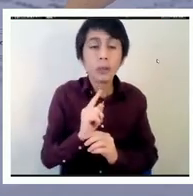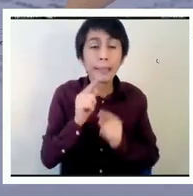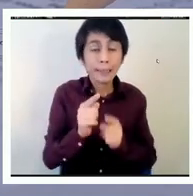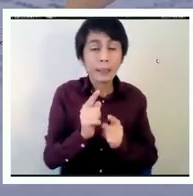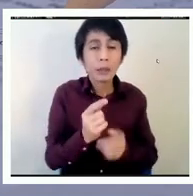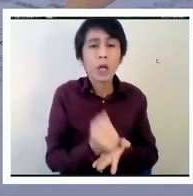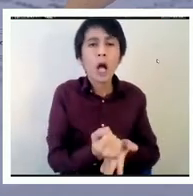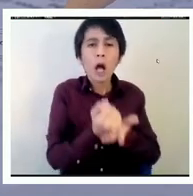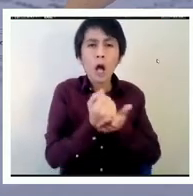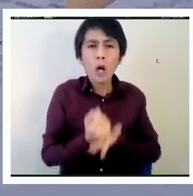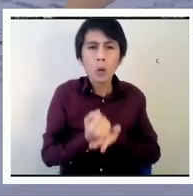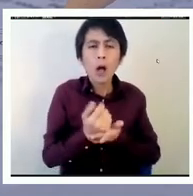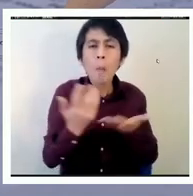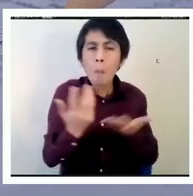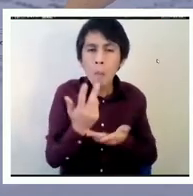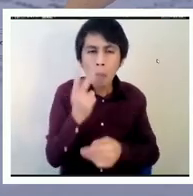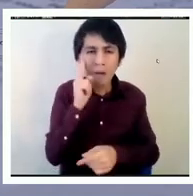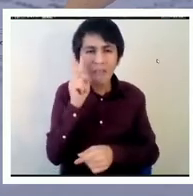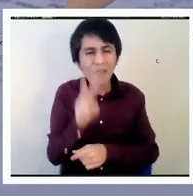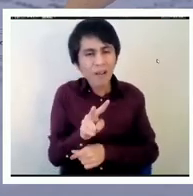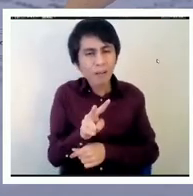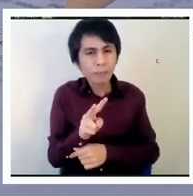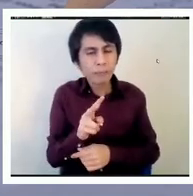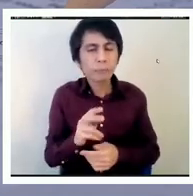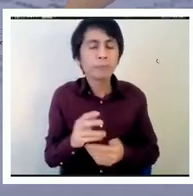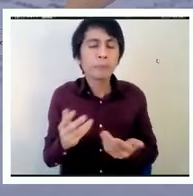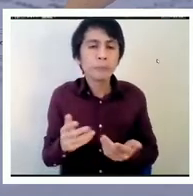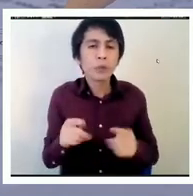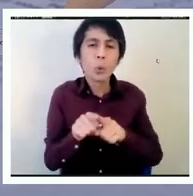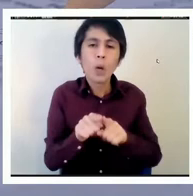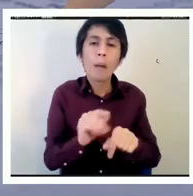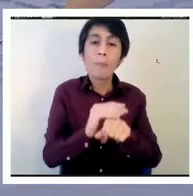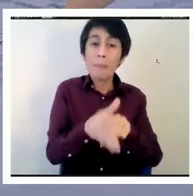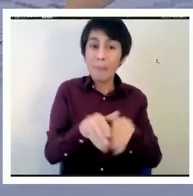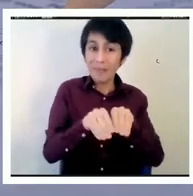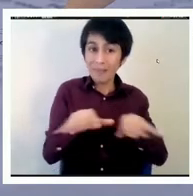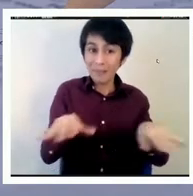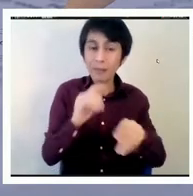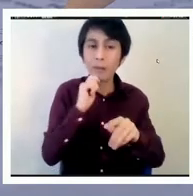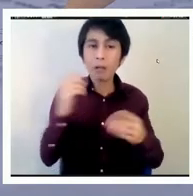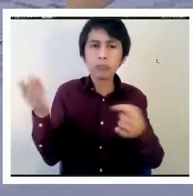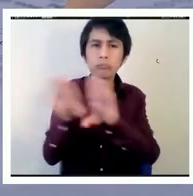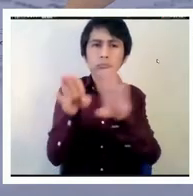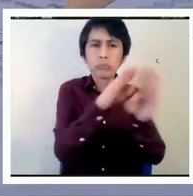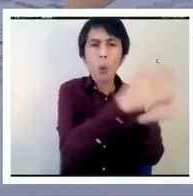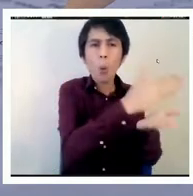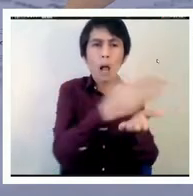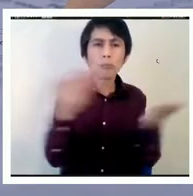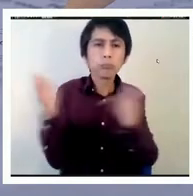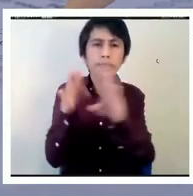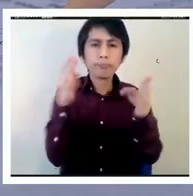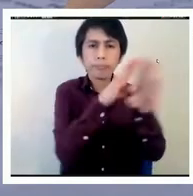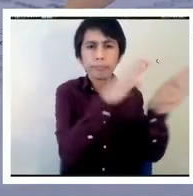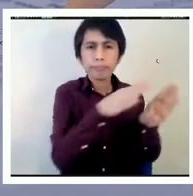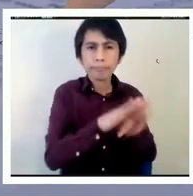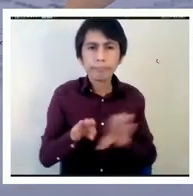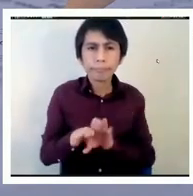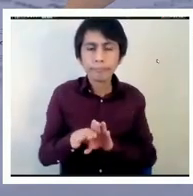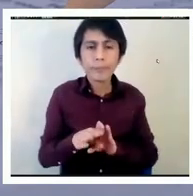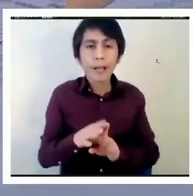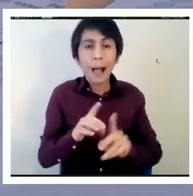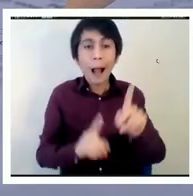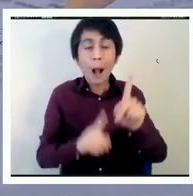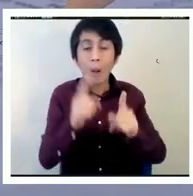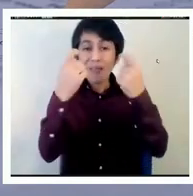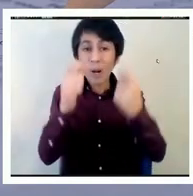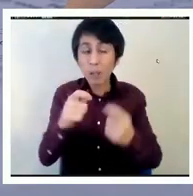poder ver que la pandemia ha cerrado las escuelas y hemos tenido algunas de estas evaluaciones en distintas